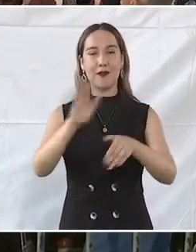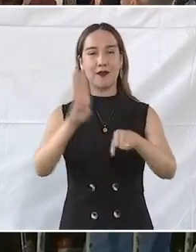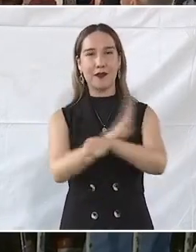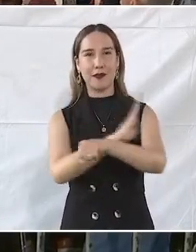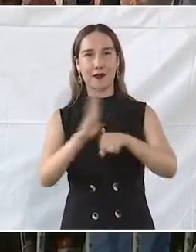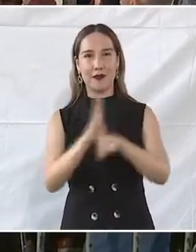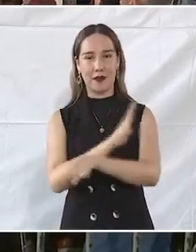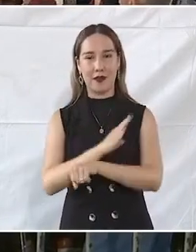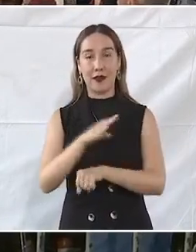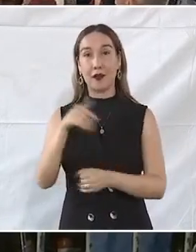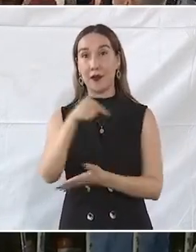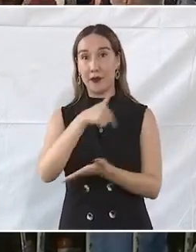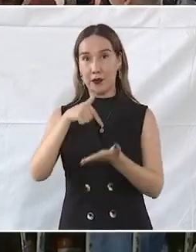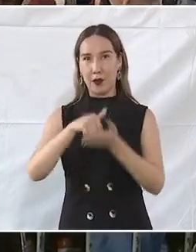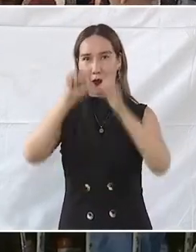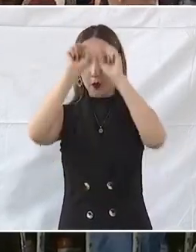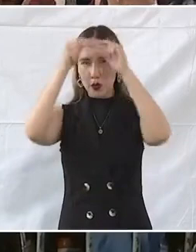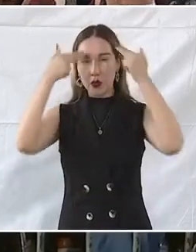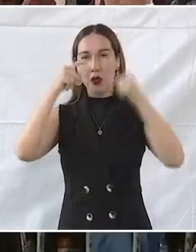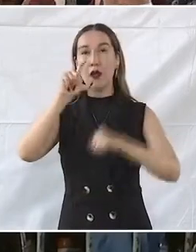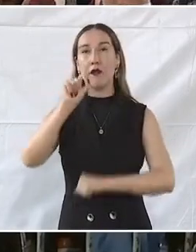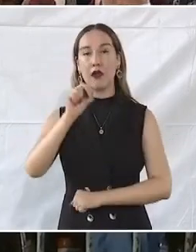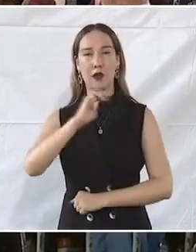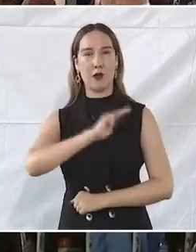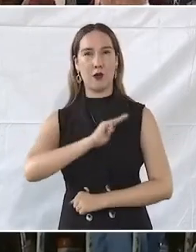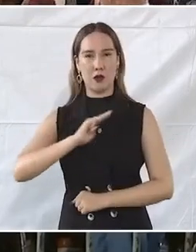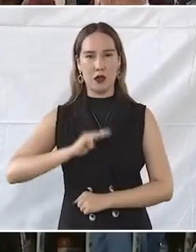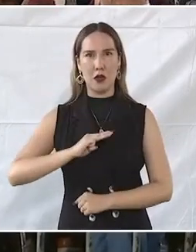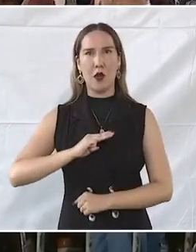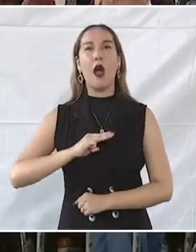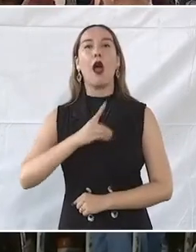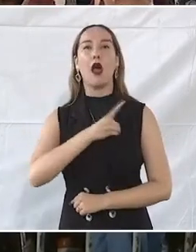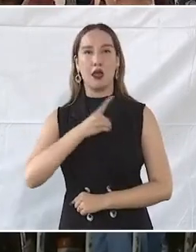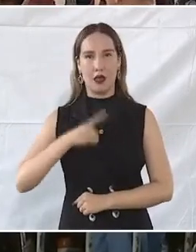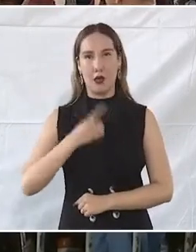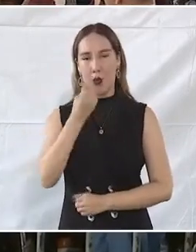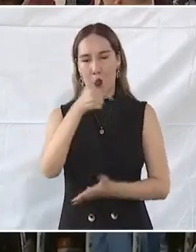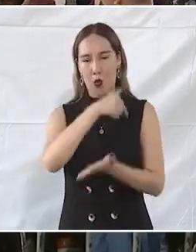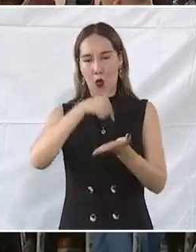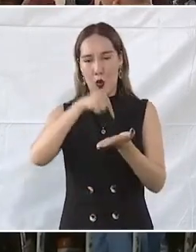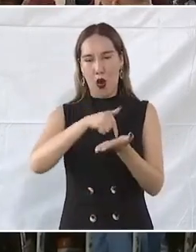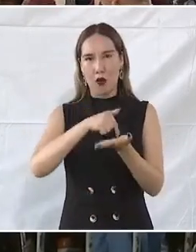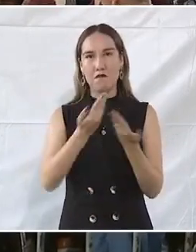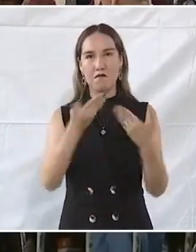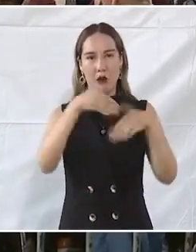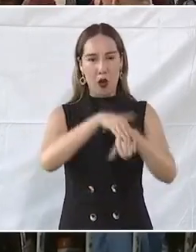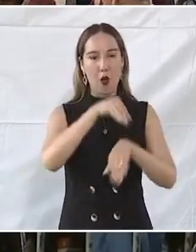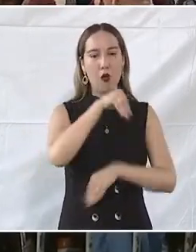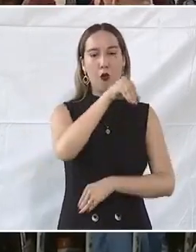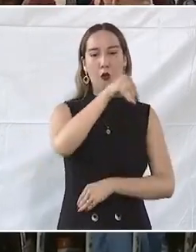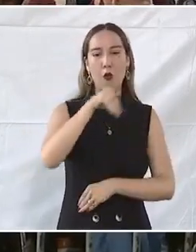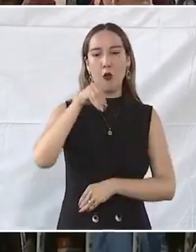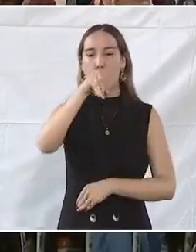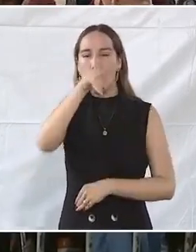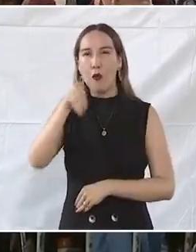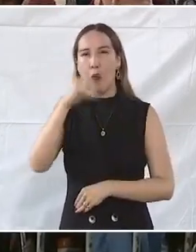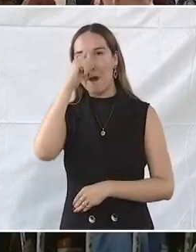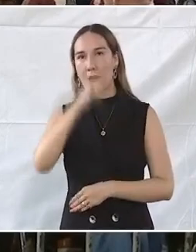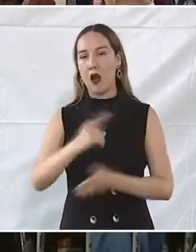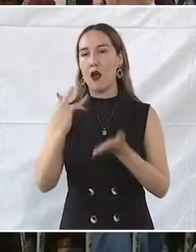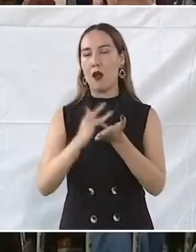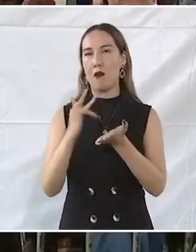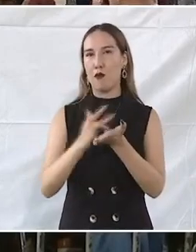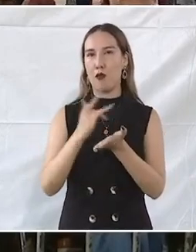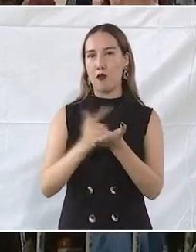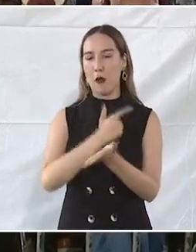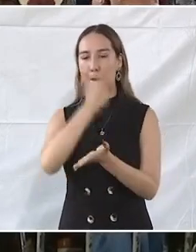de la Huasteca Potosina habrá por lo menos una sucursal, en donde todas y todos podrán acudir a cobrar sus apoyos. En total,